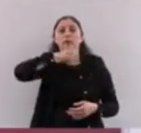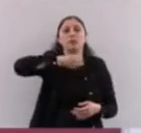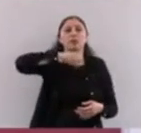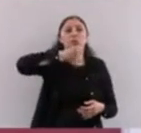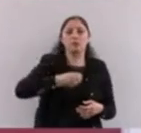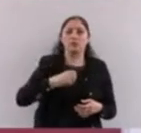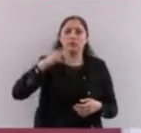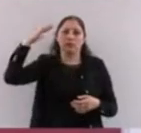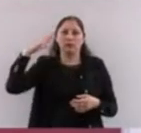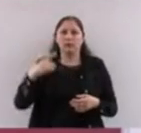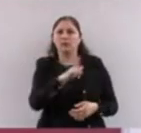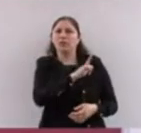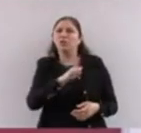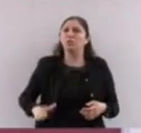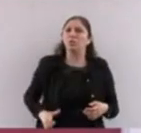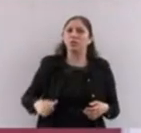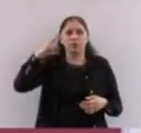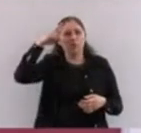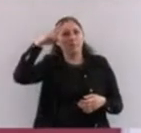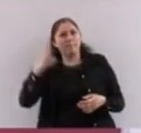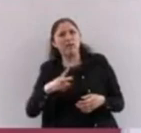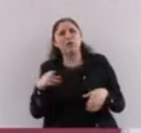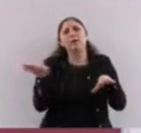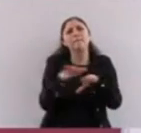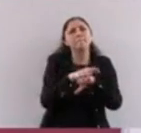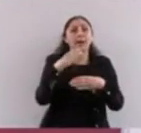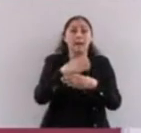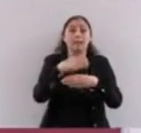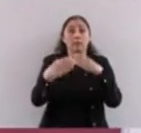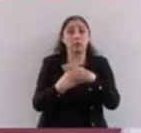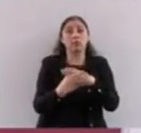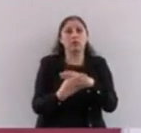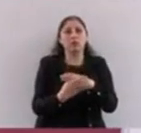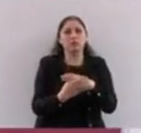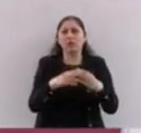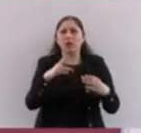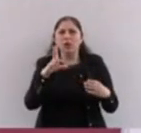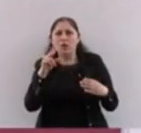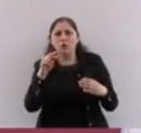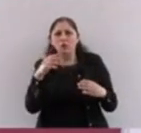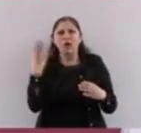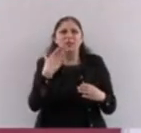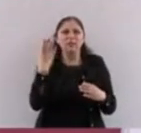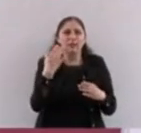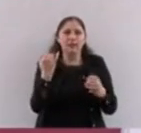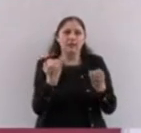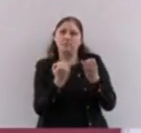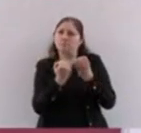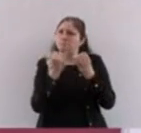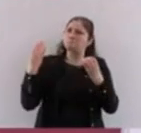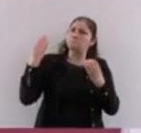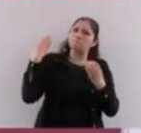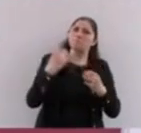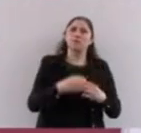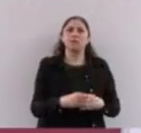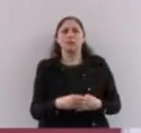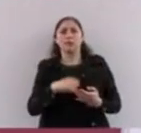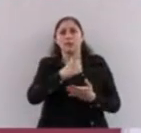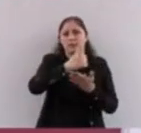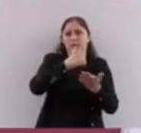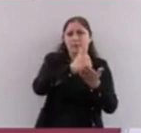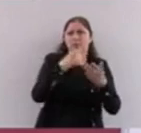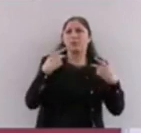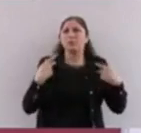llegamos al gobierno de México a cambiar las cosas y no actuar igual, al contrario, a que el ciudadano se